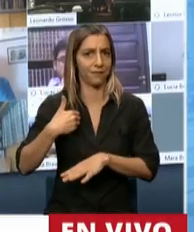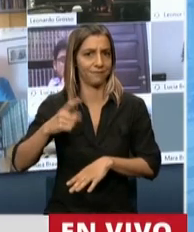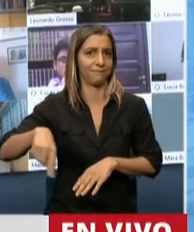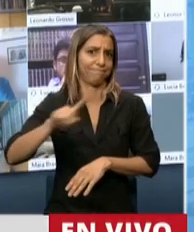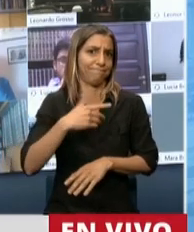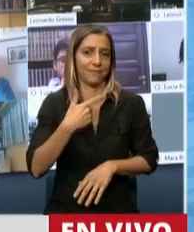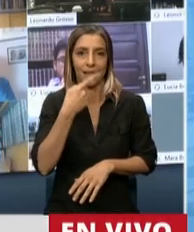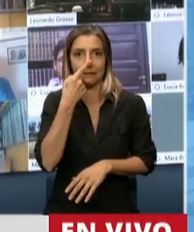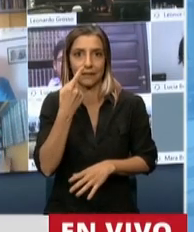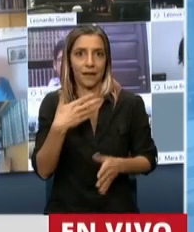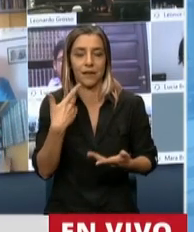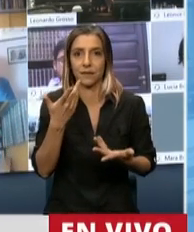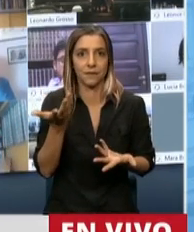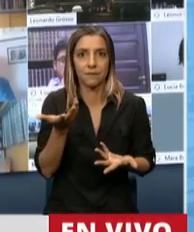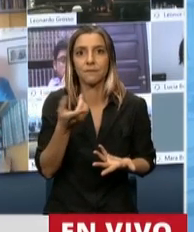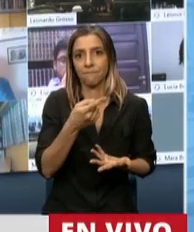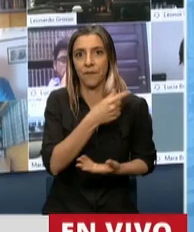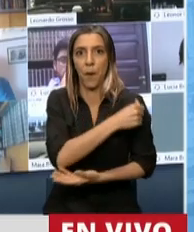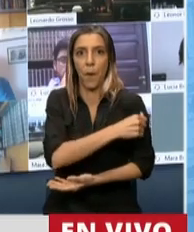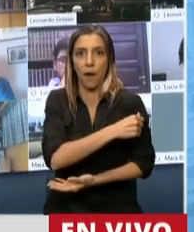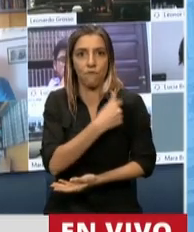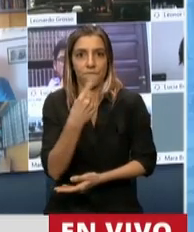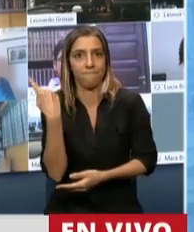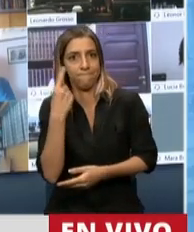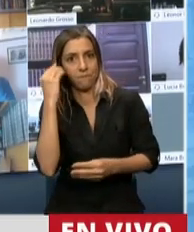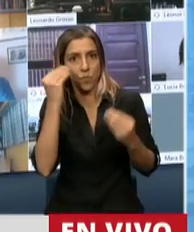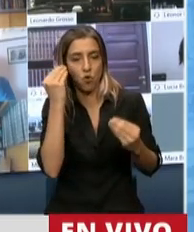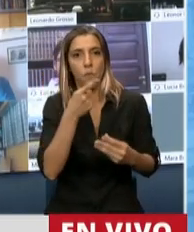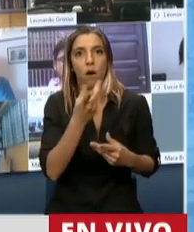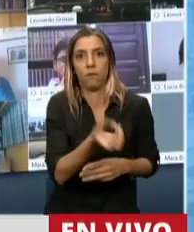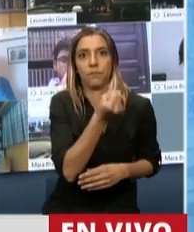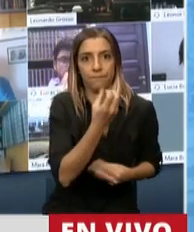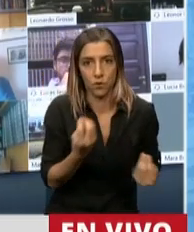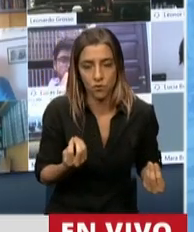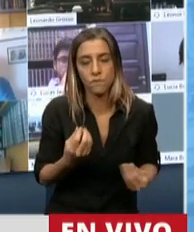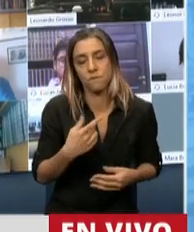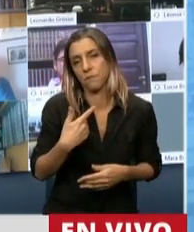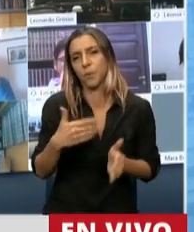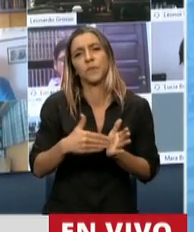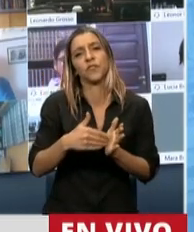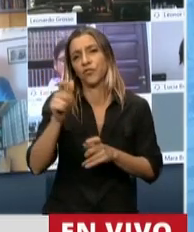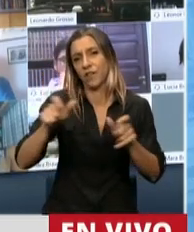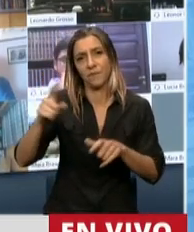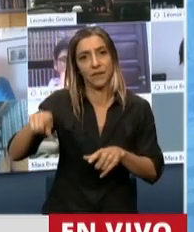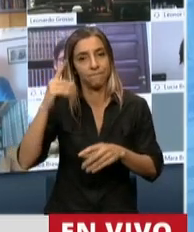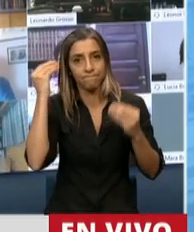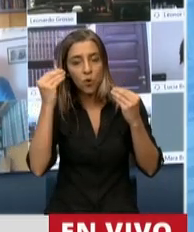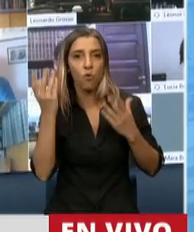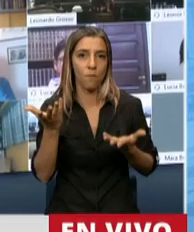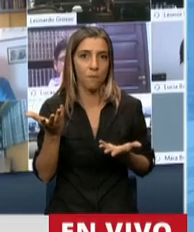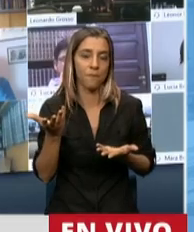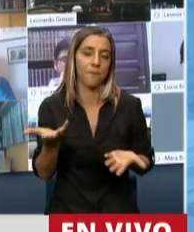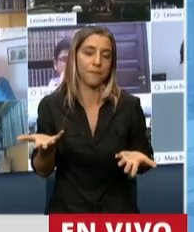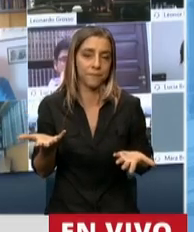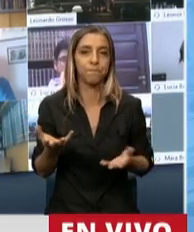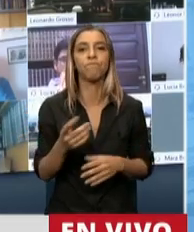de tener una vacuna. Creo que es la preocupación de millones de argentinos y de argentinas y creo que, una vez